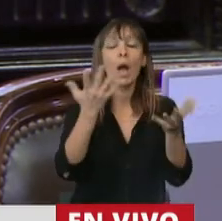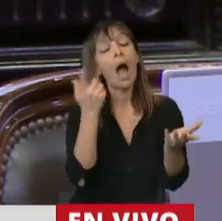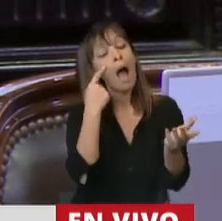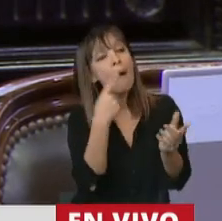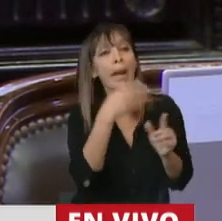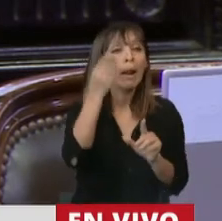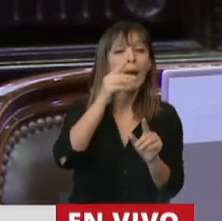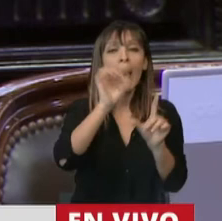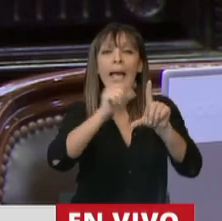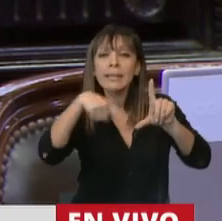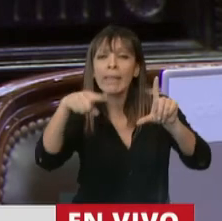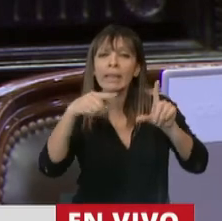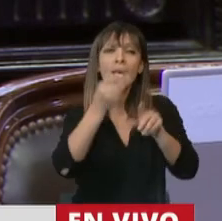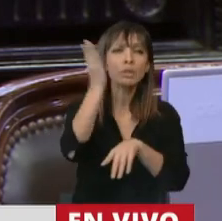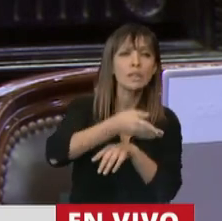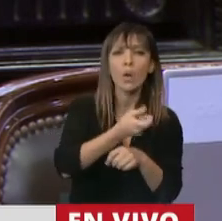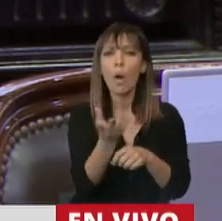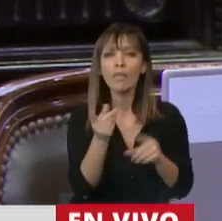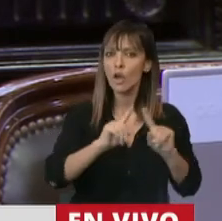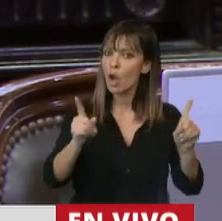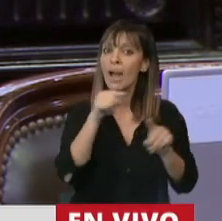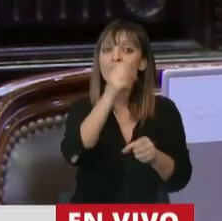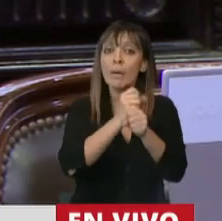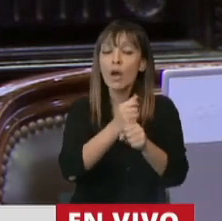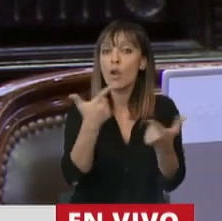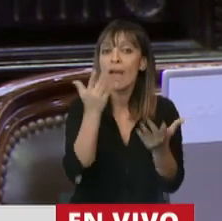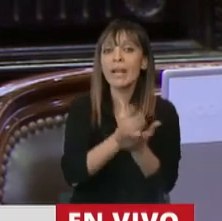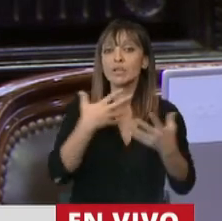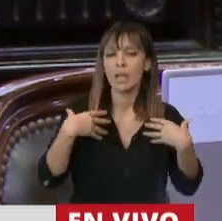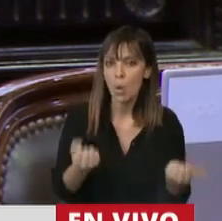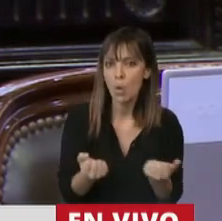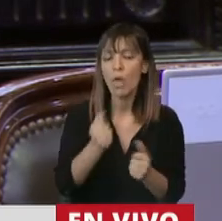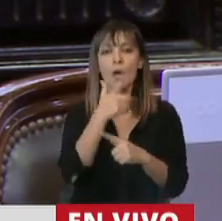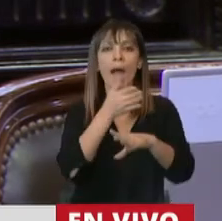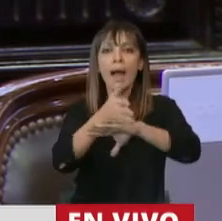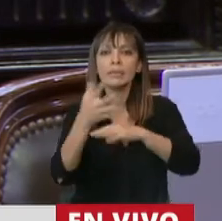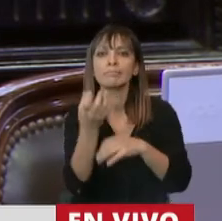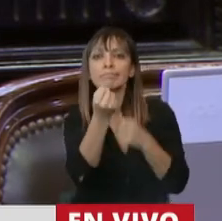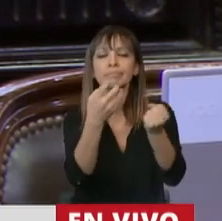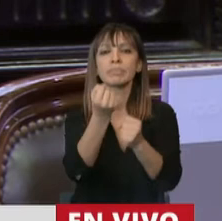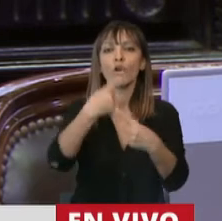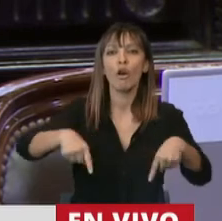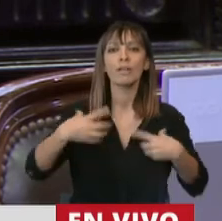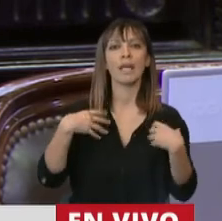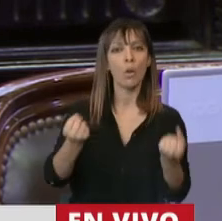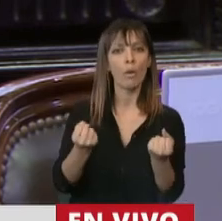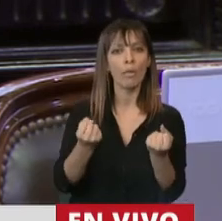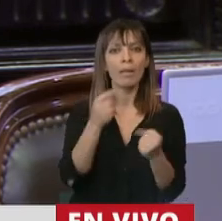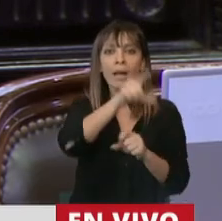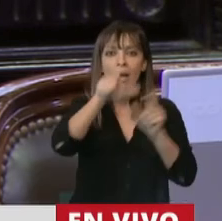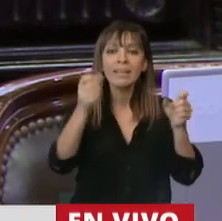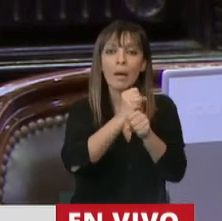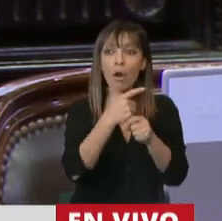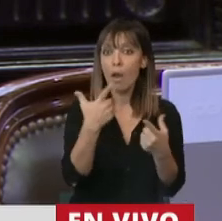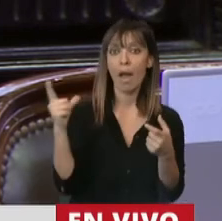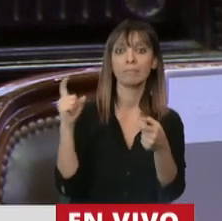una estadística. Son trabajadores que no tienen derecho a la salud, que no tienen acceso a la salud. Son trabajadores que no tienen la posibilidad de